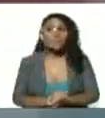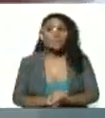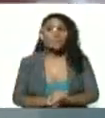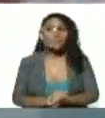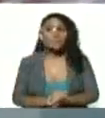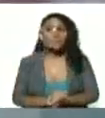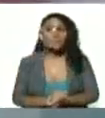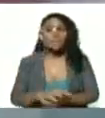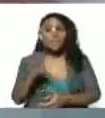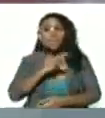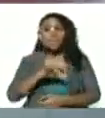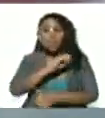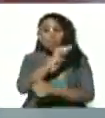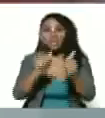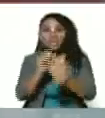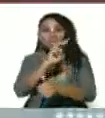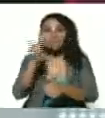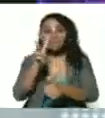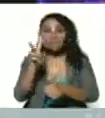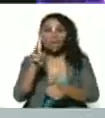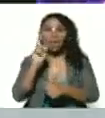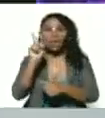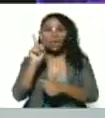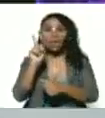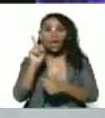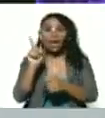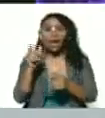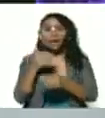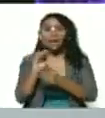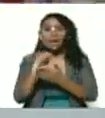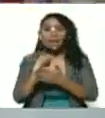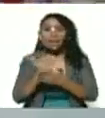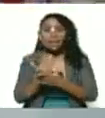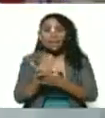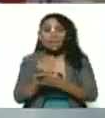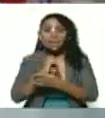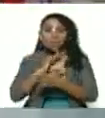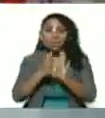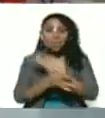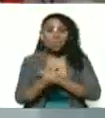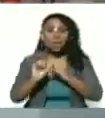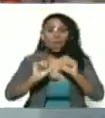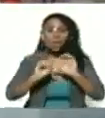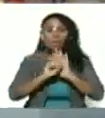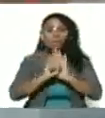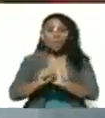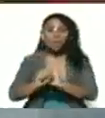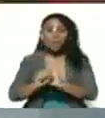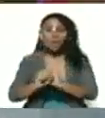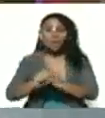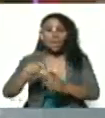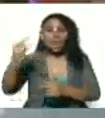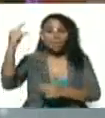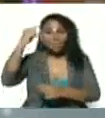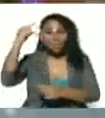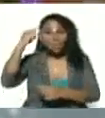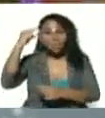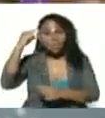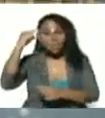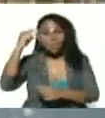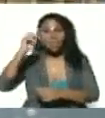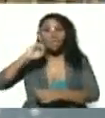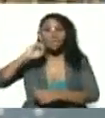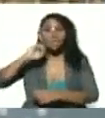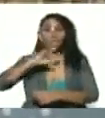Señora vicepresidenta, tenemos que ir a una descolonización de los símbolos, de las fechas y de la